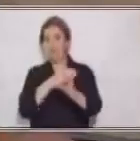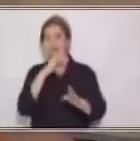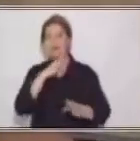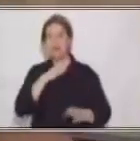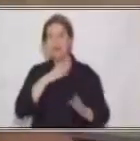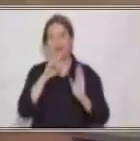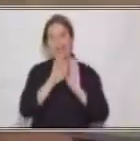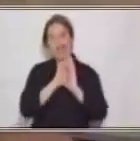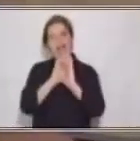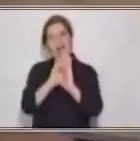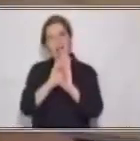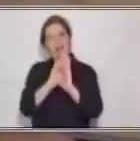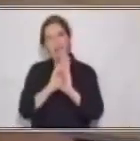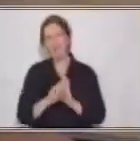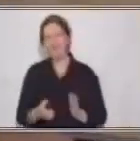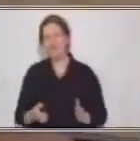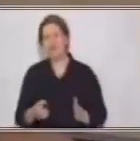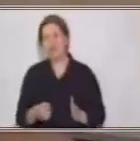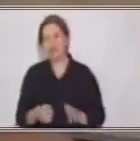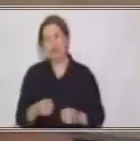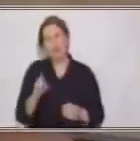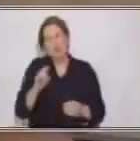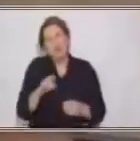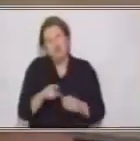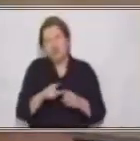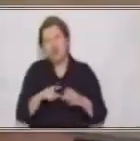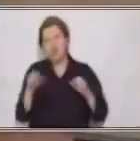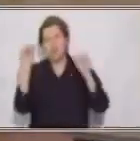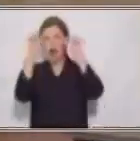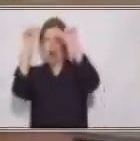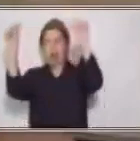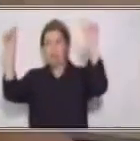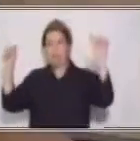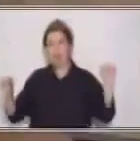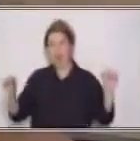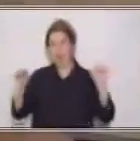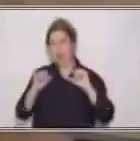en los almacenes o cuando nos dicen,